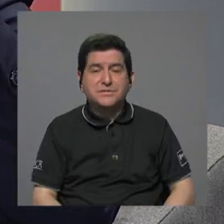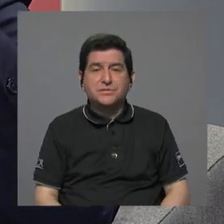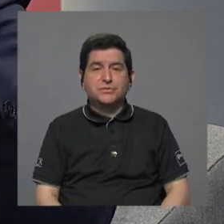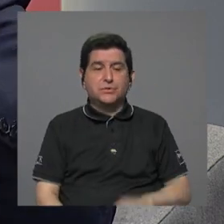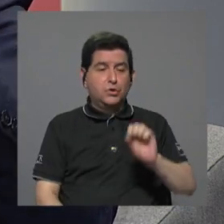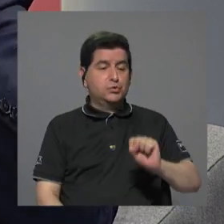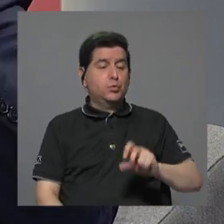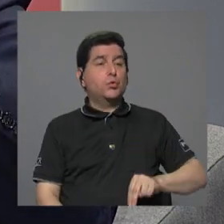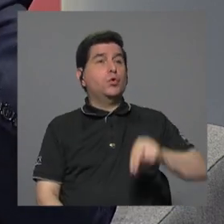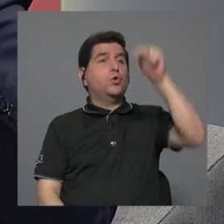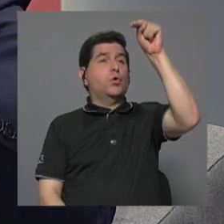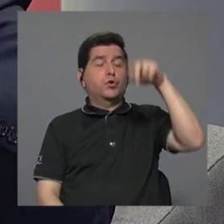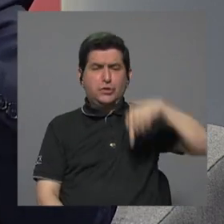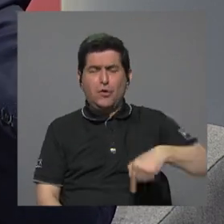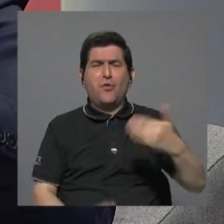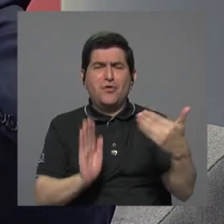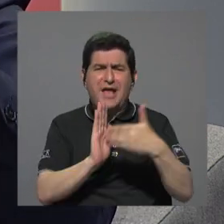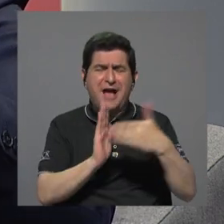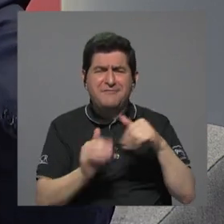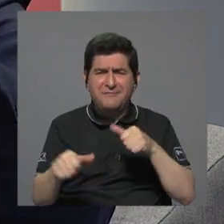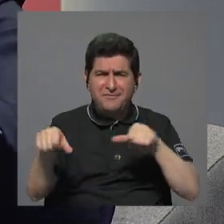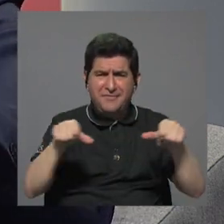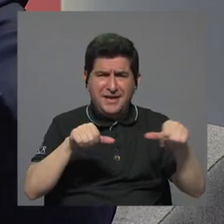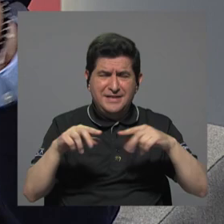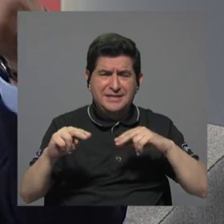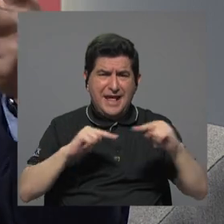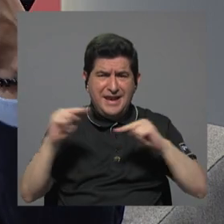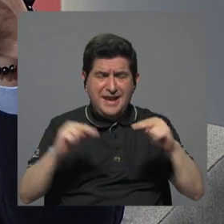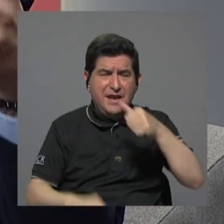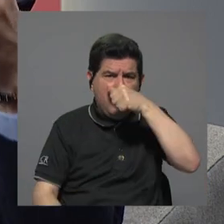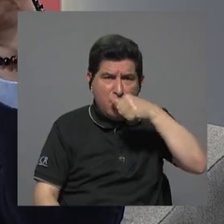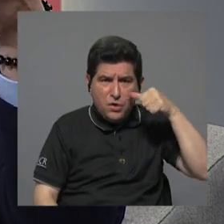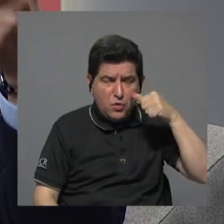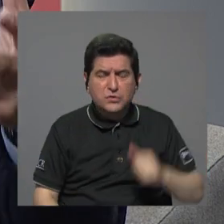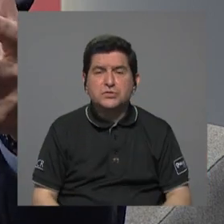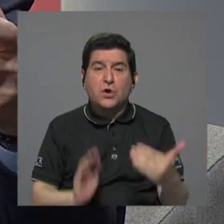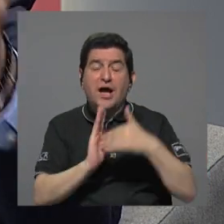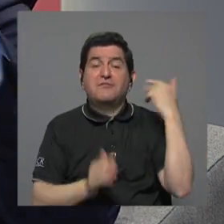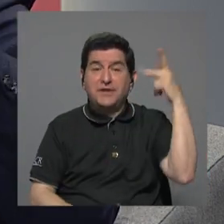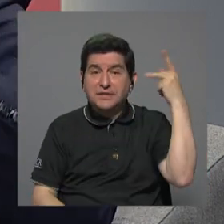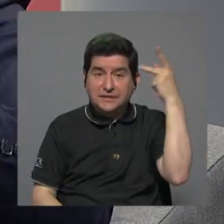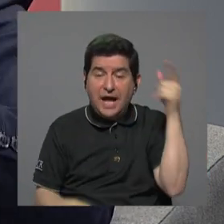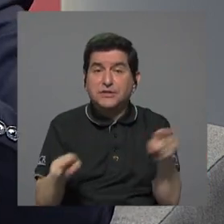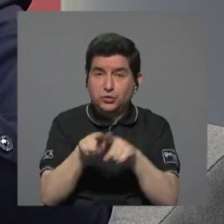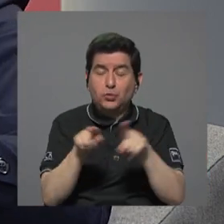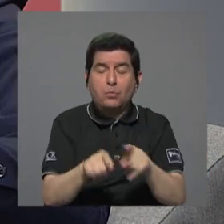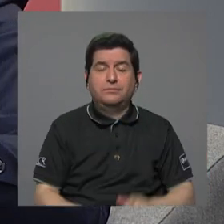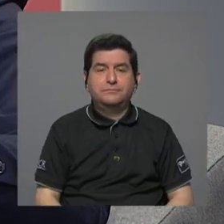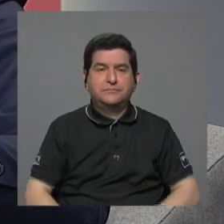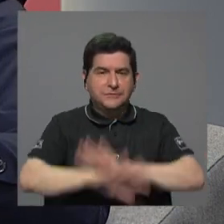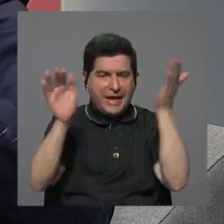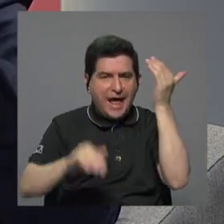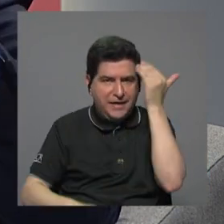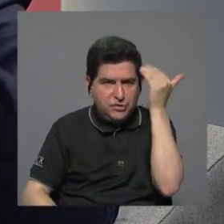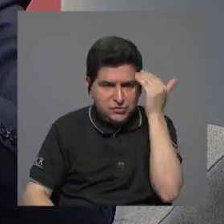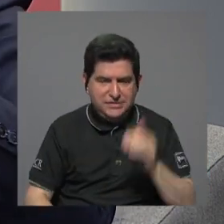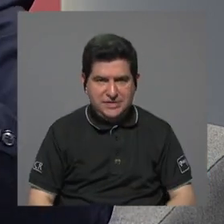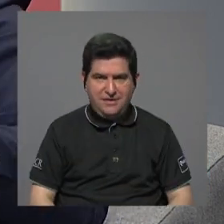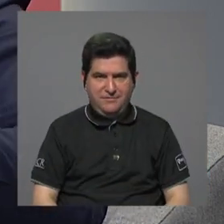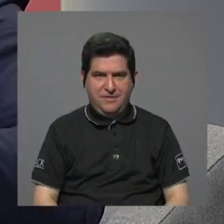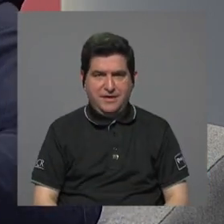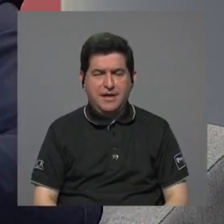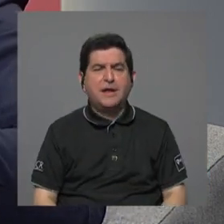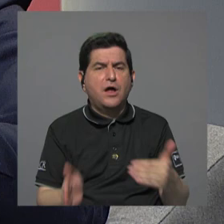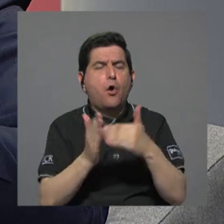esconder que hoy hay un flagelo de narcotráfico metido inclusive tocando las puertas de lo político tenemos que estar claros lo que se debe